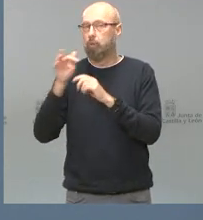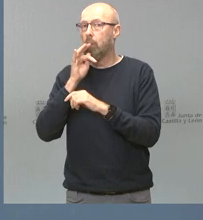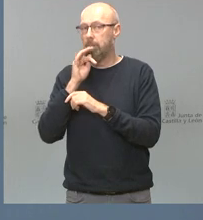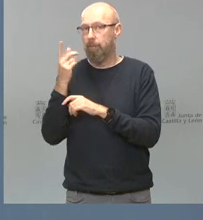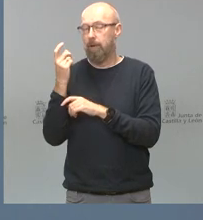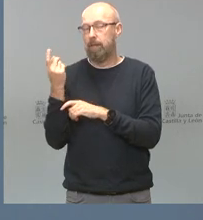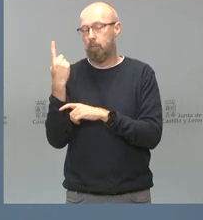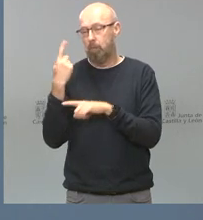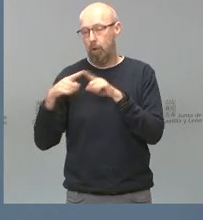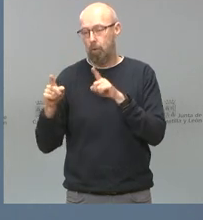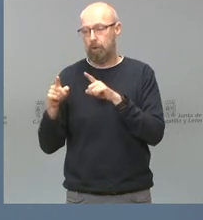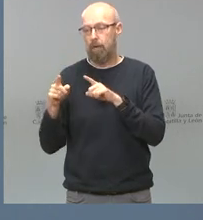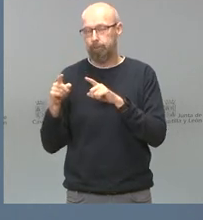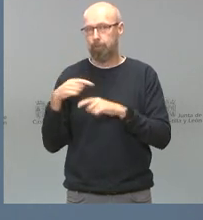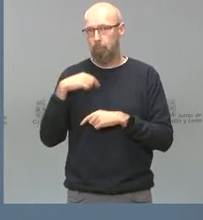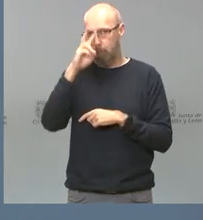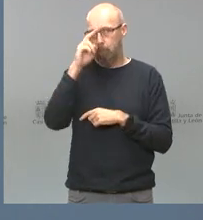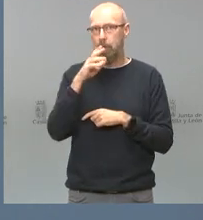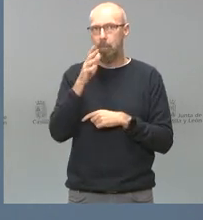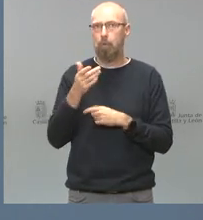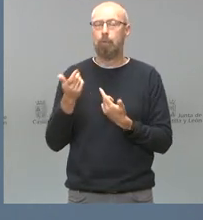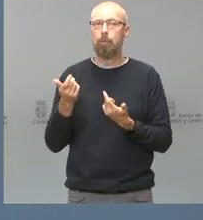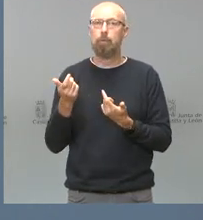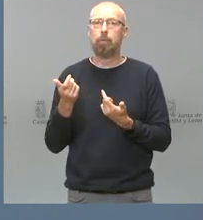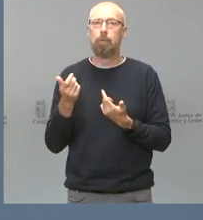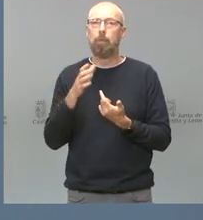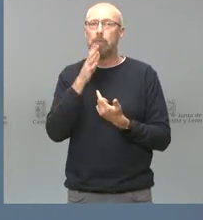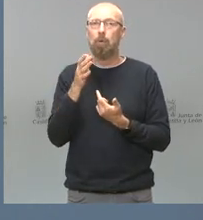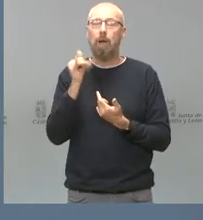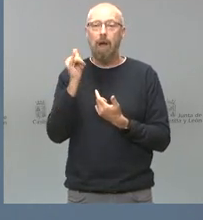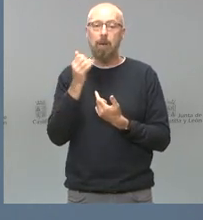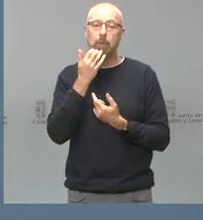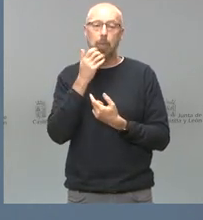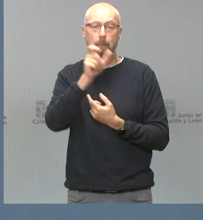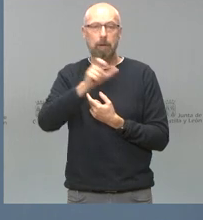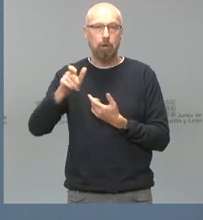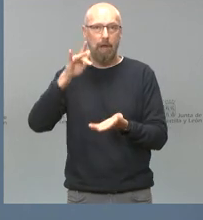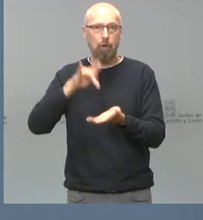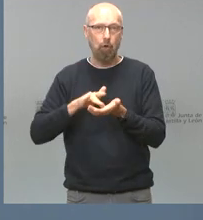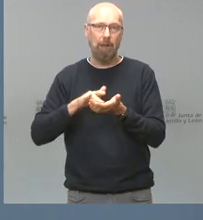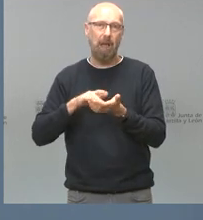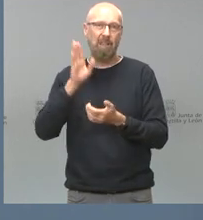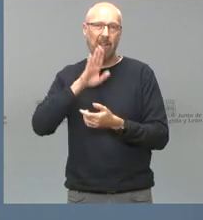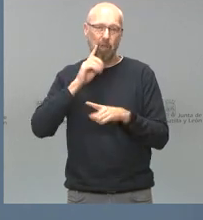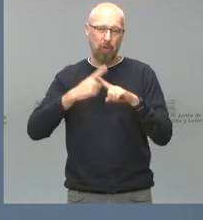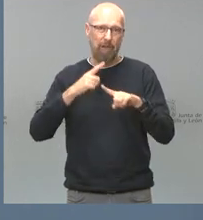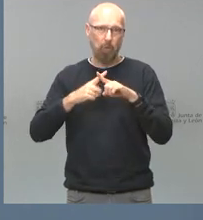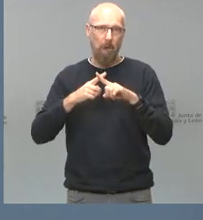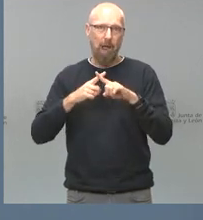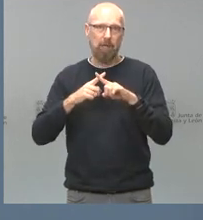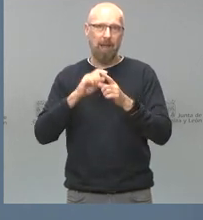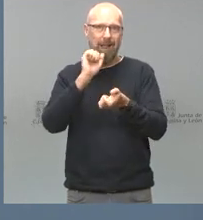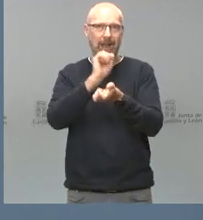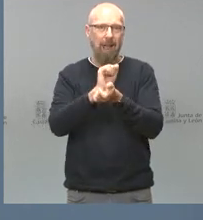sí que va dando cierta preocupación, que son más de 100 personas que han sido agresores sexuales que han visto hasta el momento rebajadas sus penas